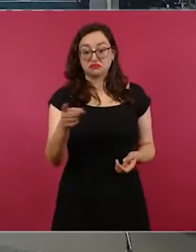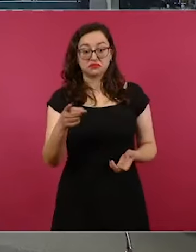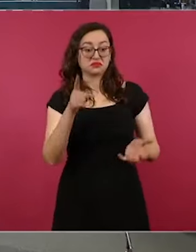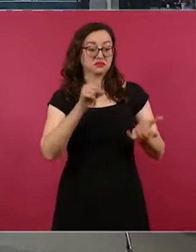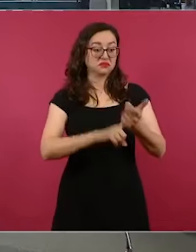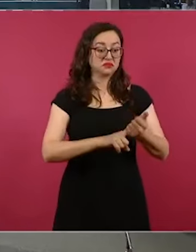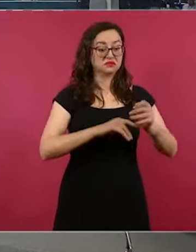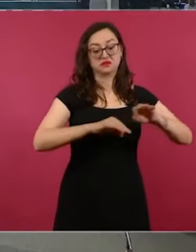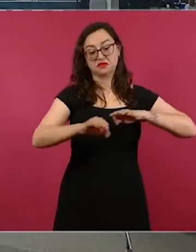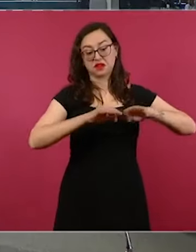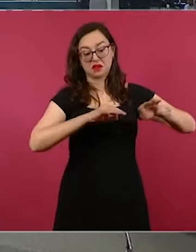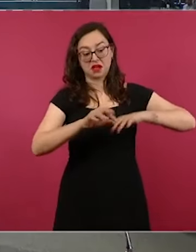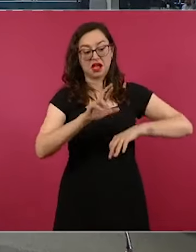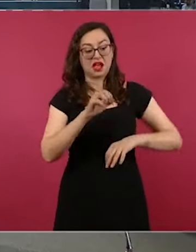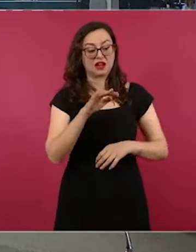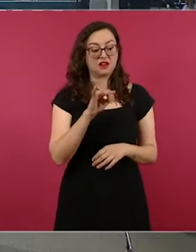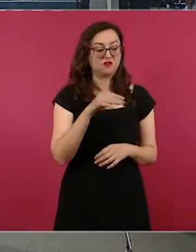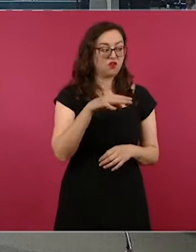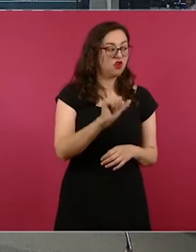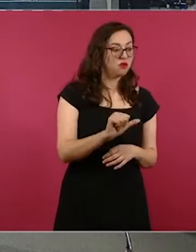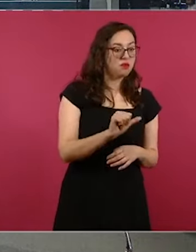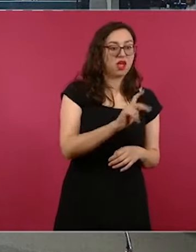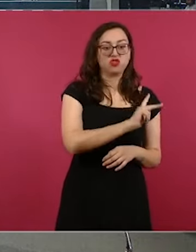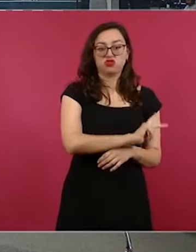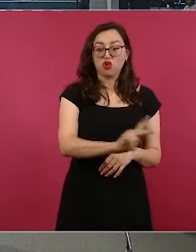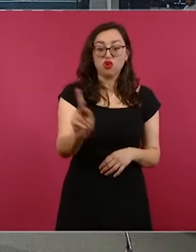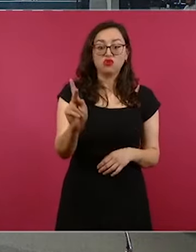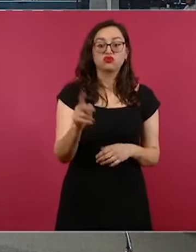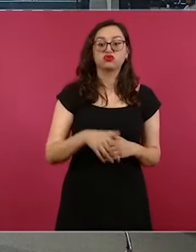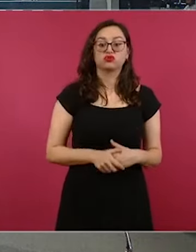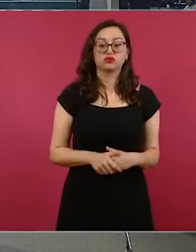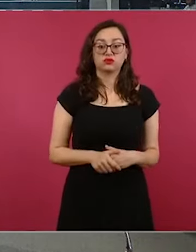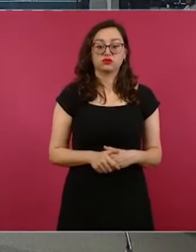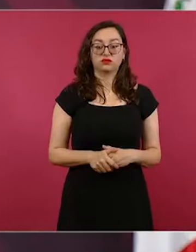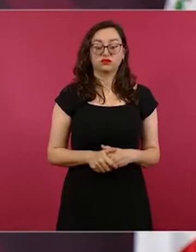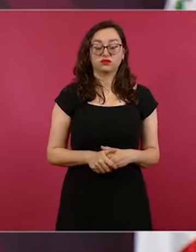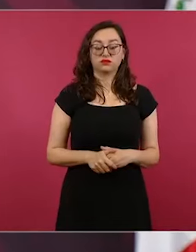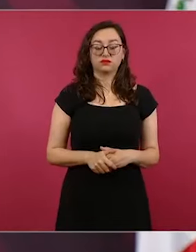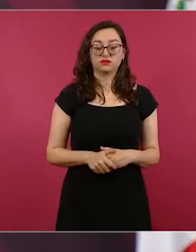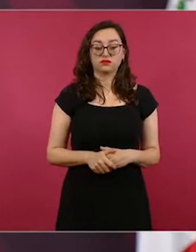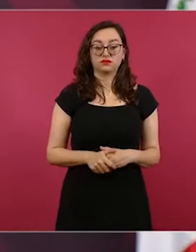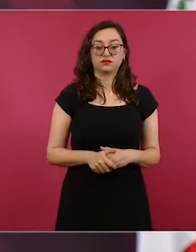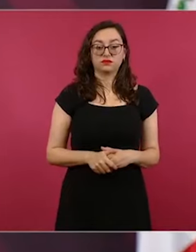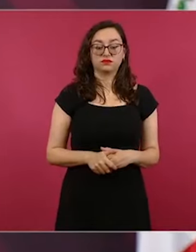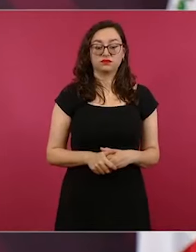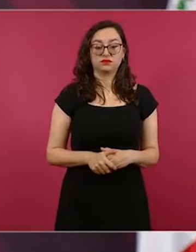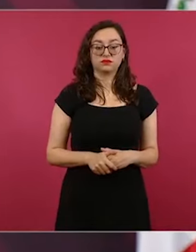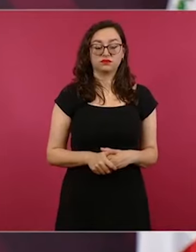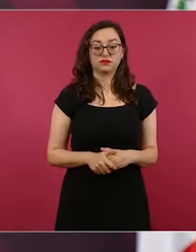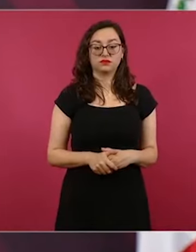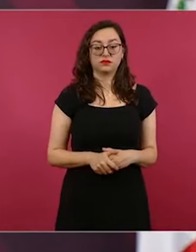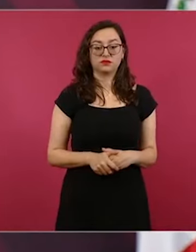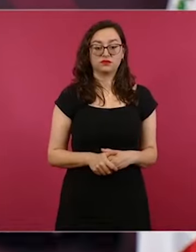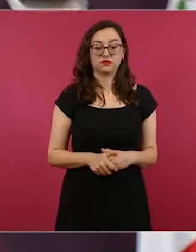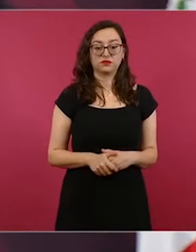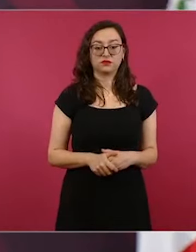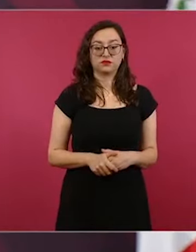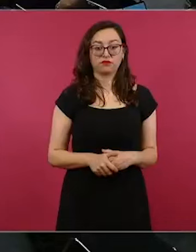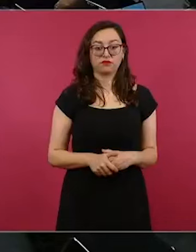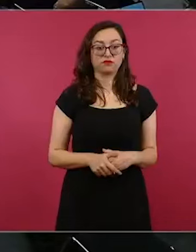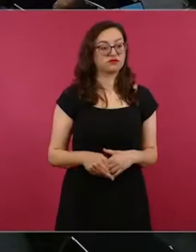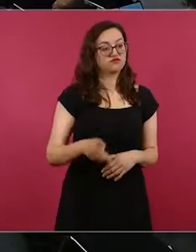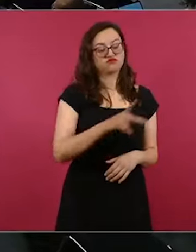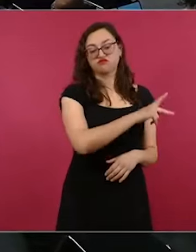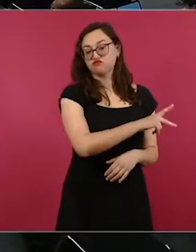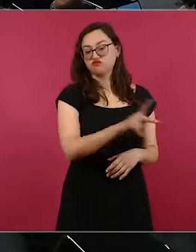y todos en